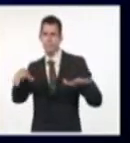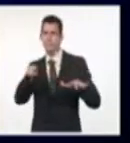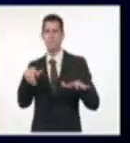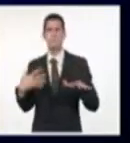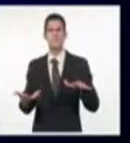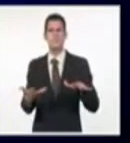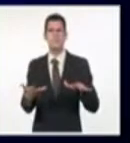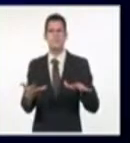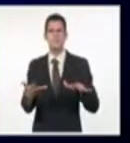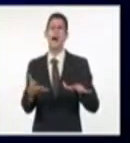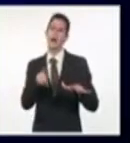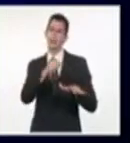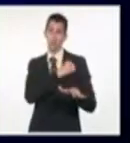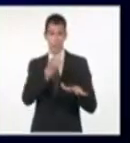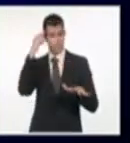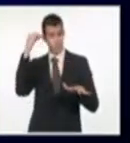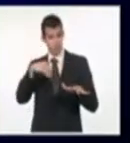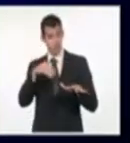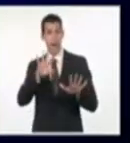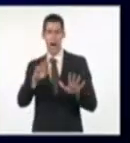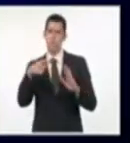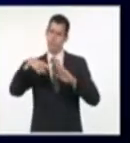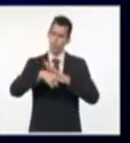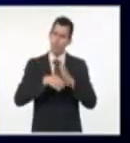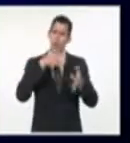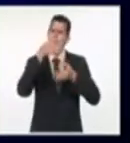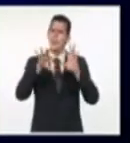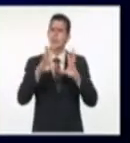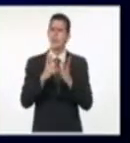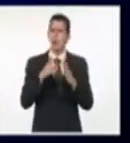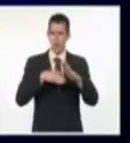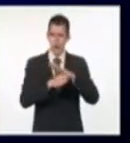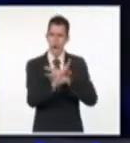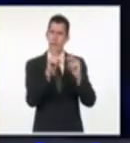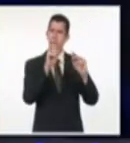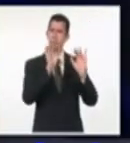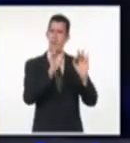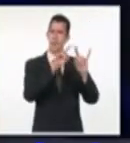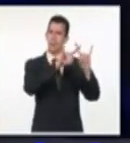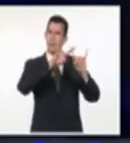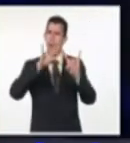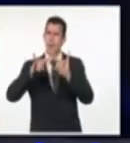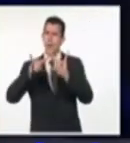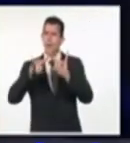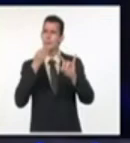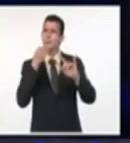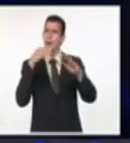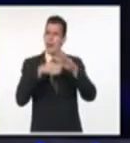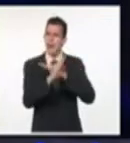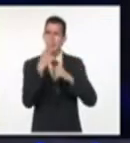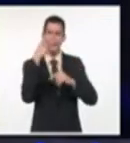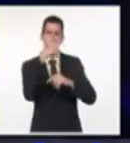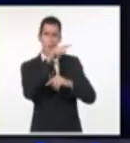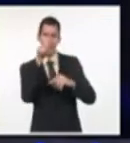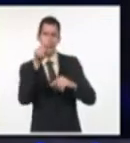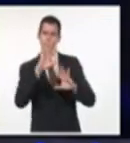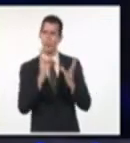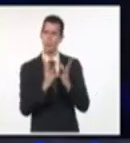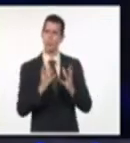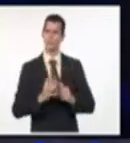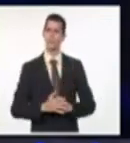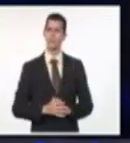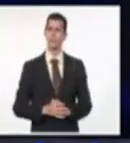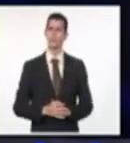detalles. El financiamiento era de agosto del 2019 a agosto del 2020. Miren, estos tres documentos establecen detalles